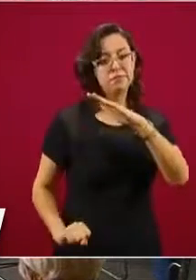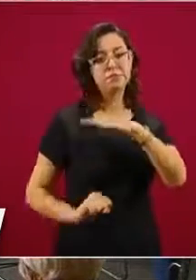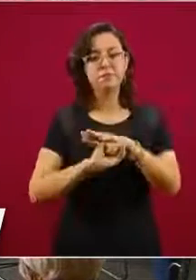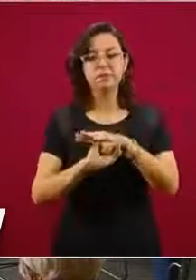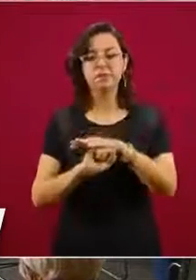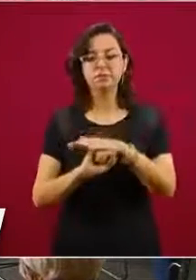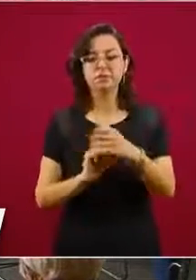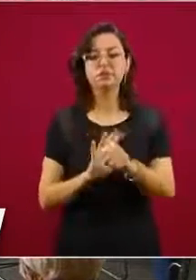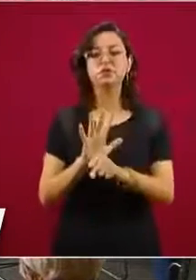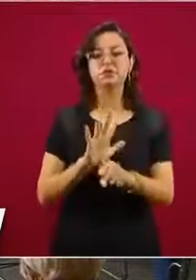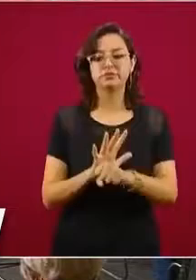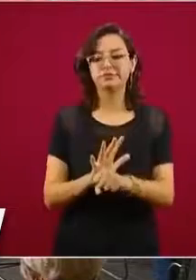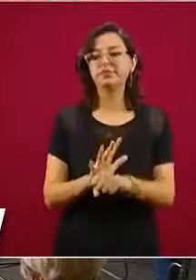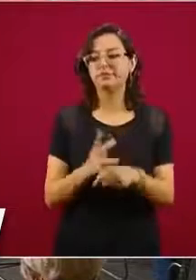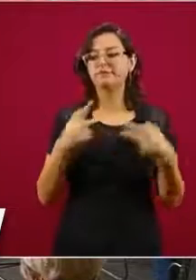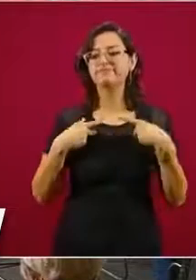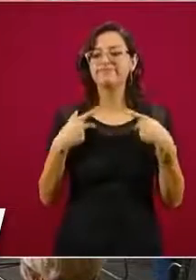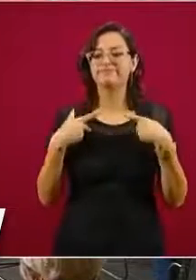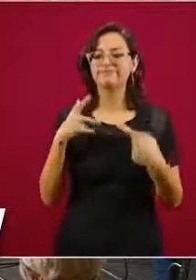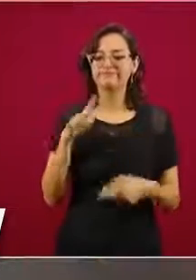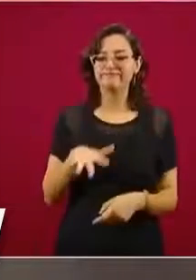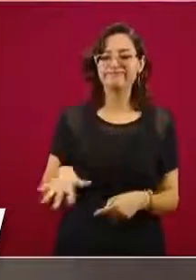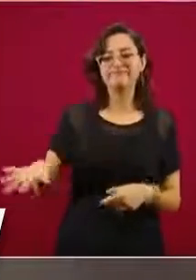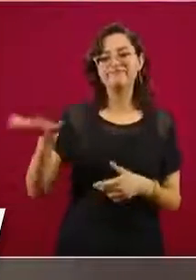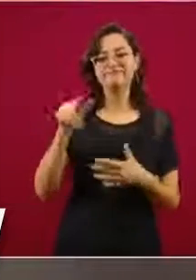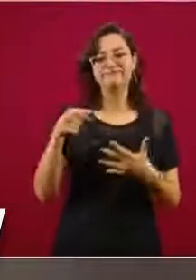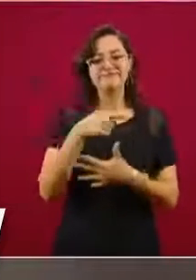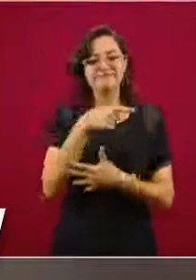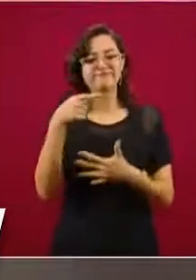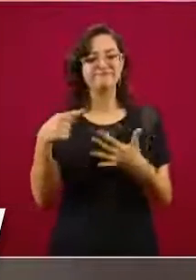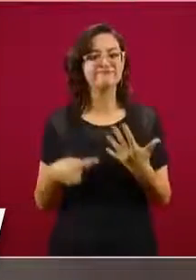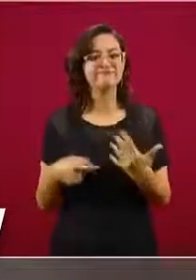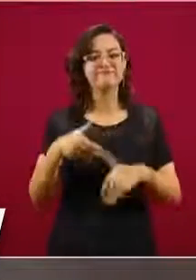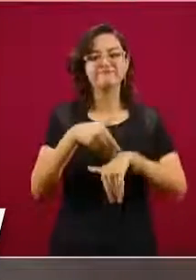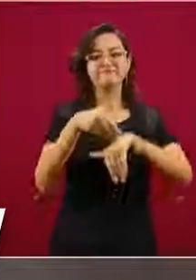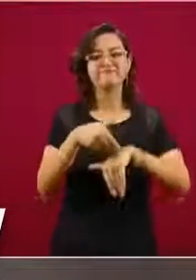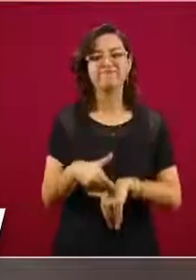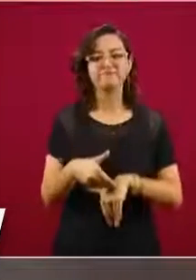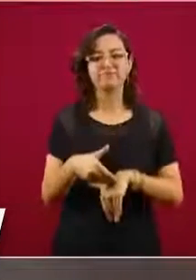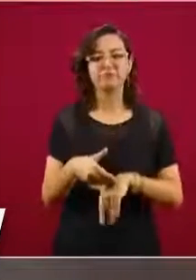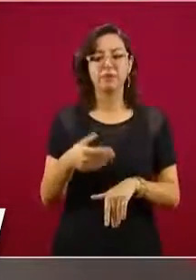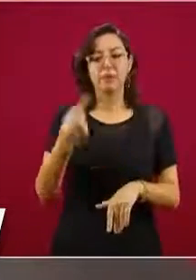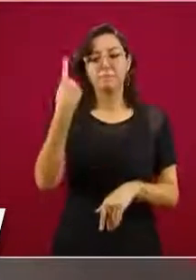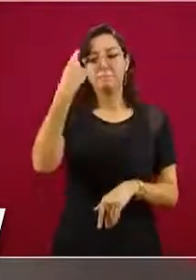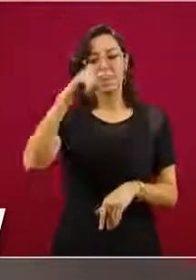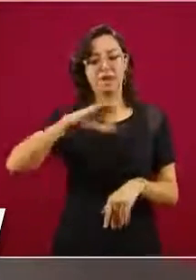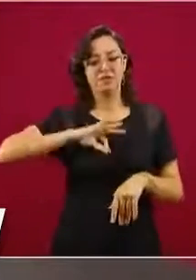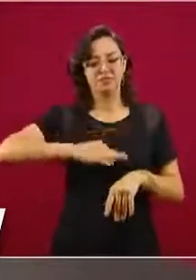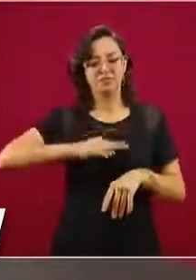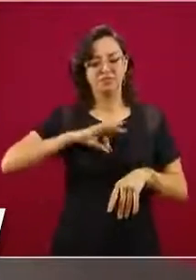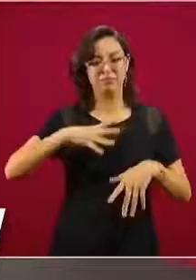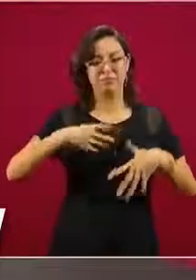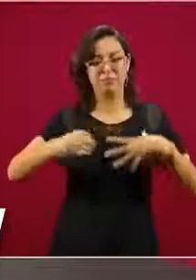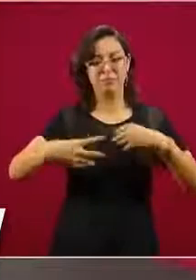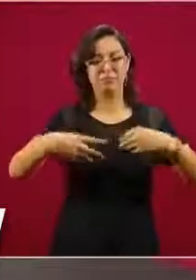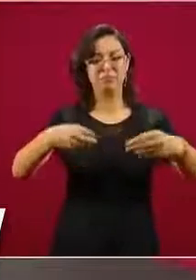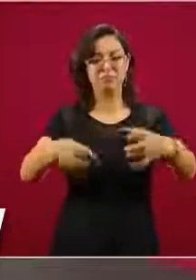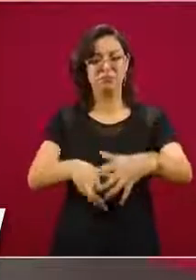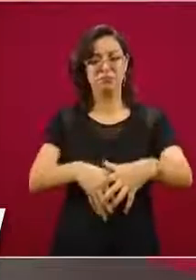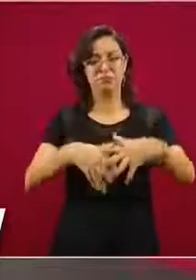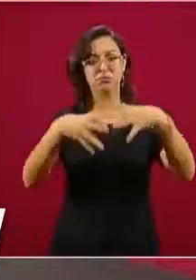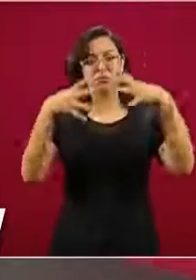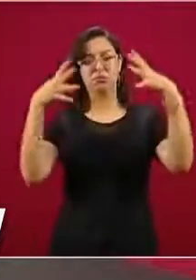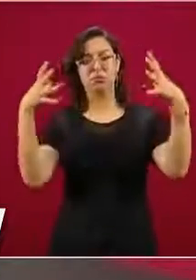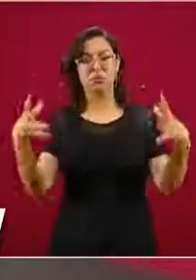un desbordamiento de la pandemia, que tengamos